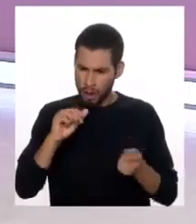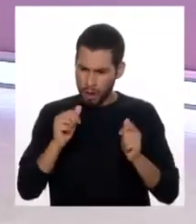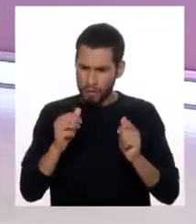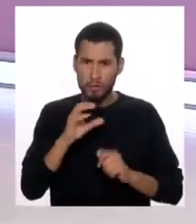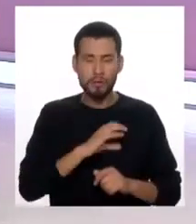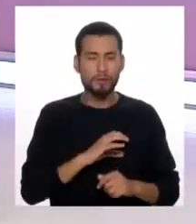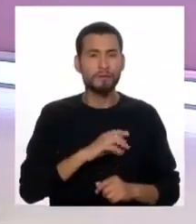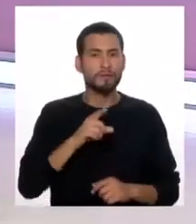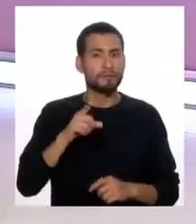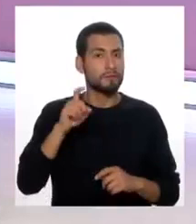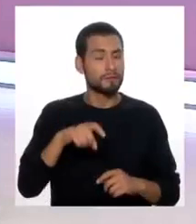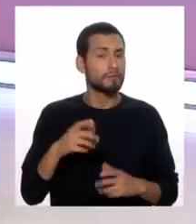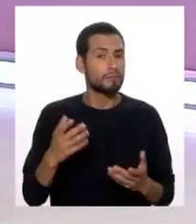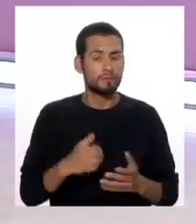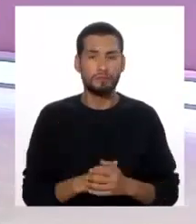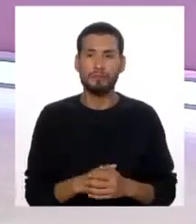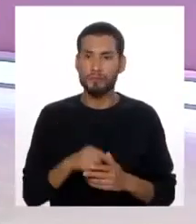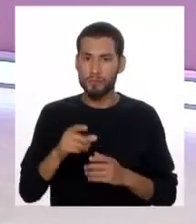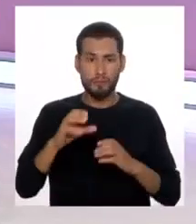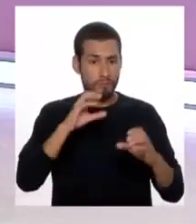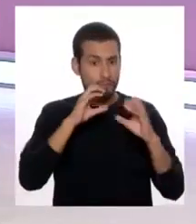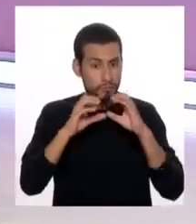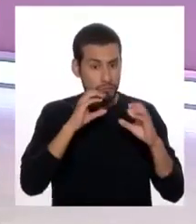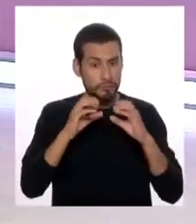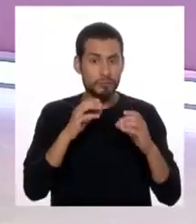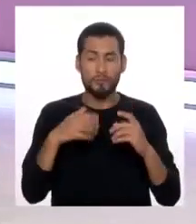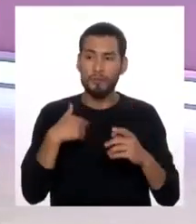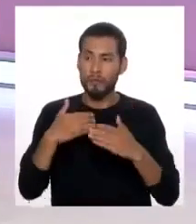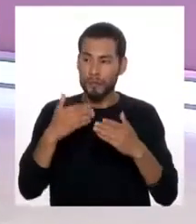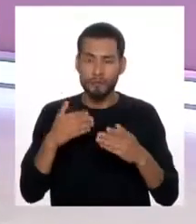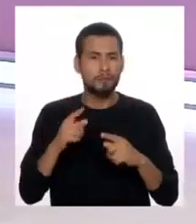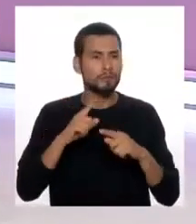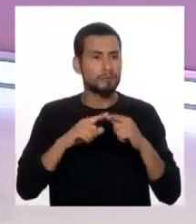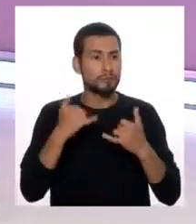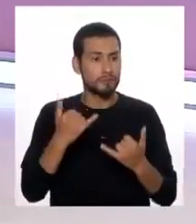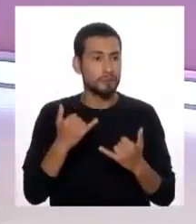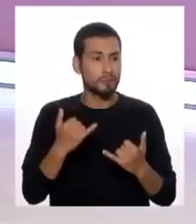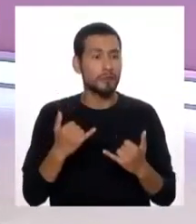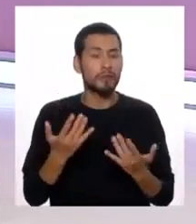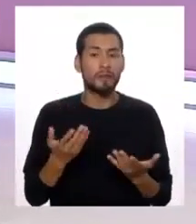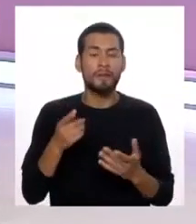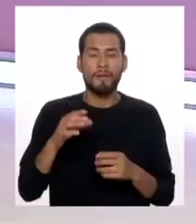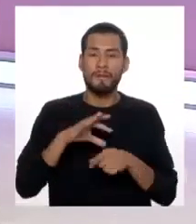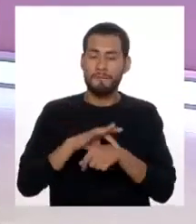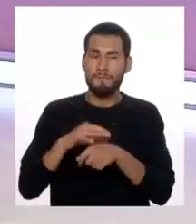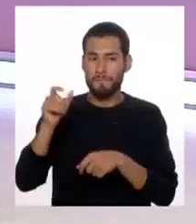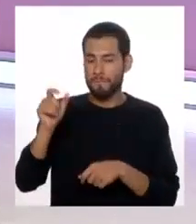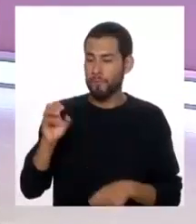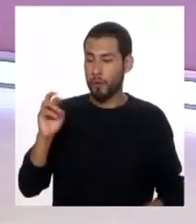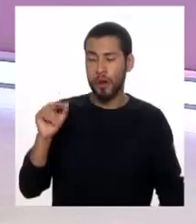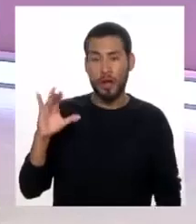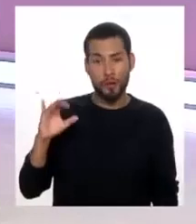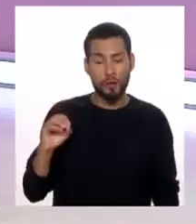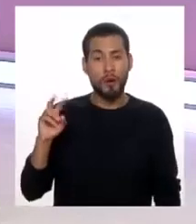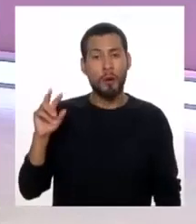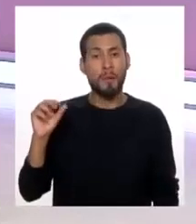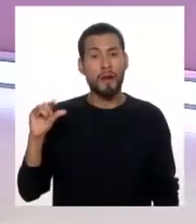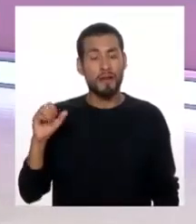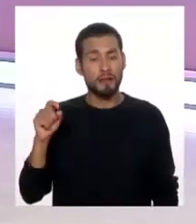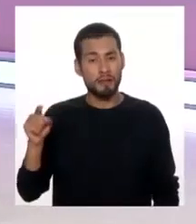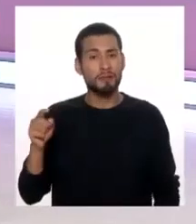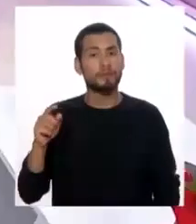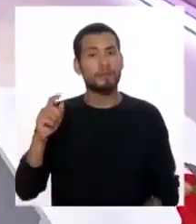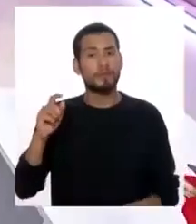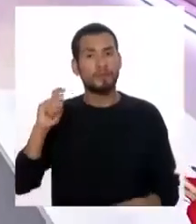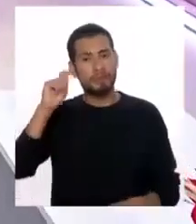realmente ustedes tengan que tomar la comunicación y las medidas pertinentes. Para eso tenemos hoy día al doctor Horacio Vargas, él es un